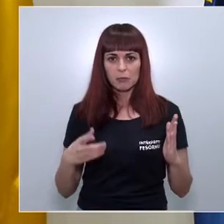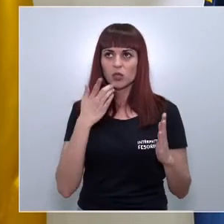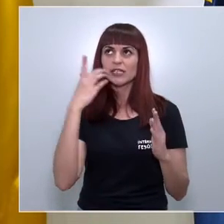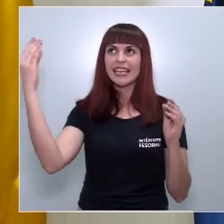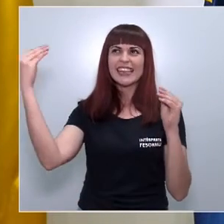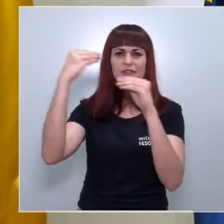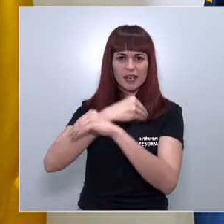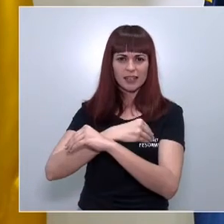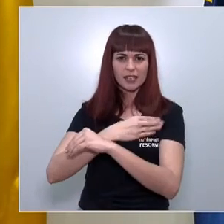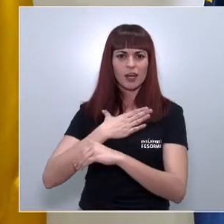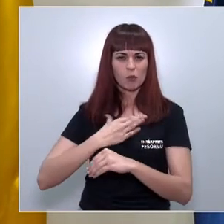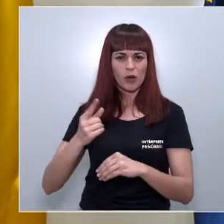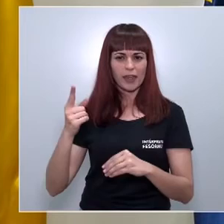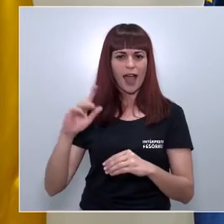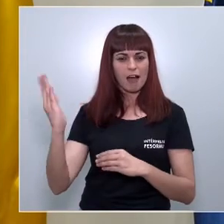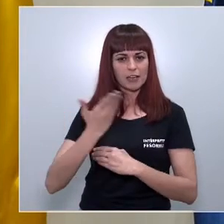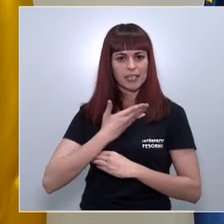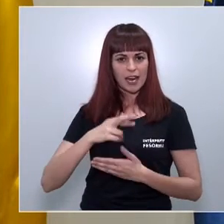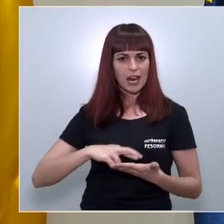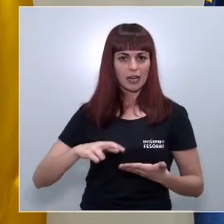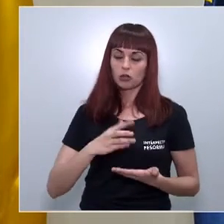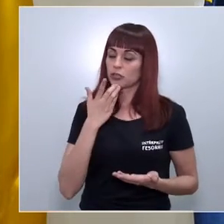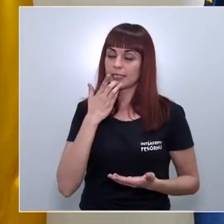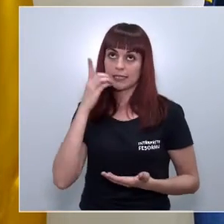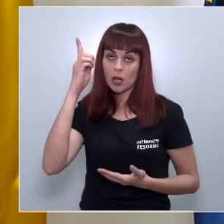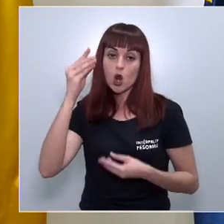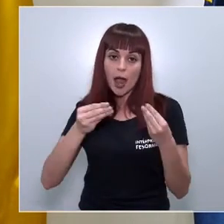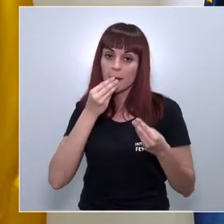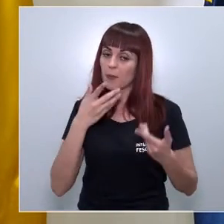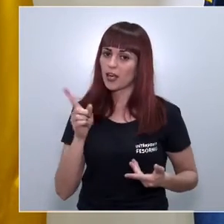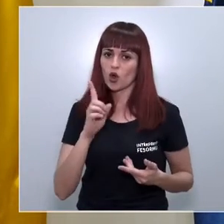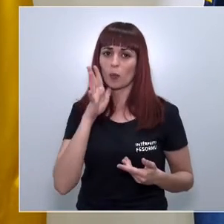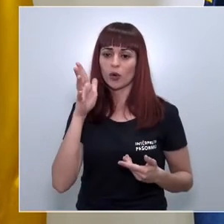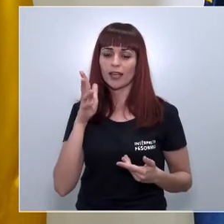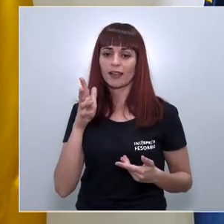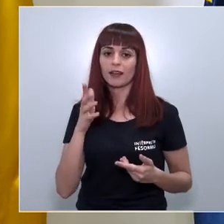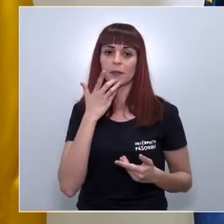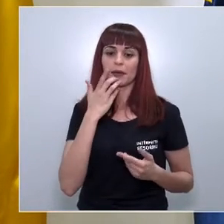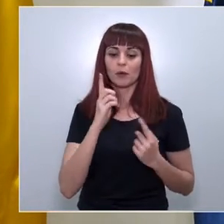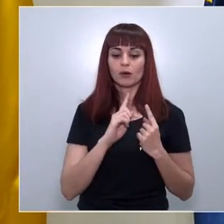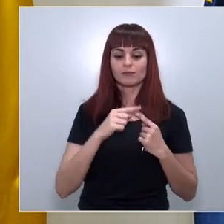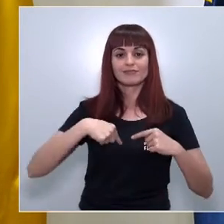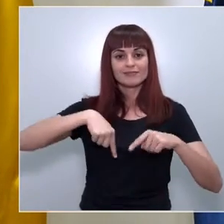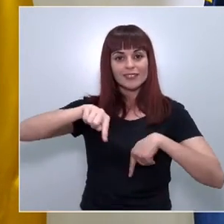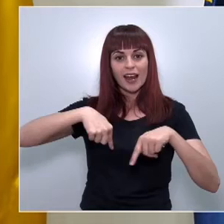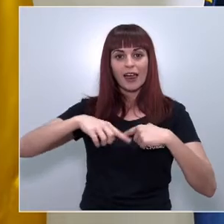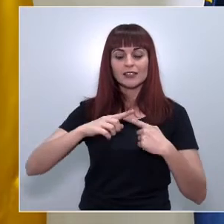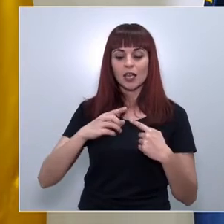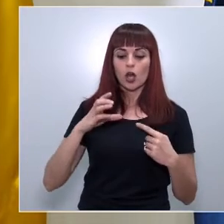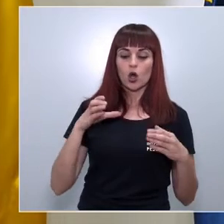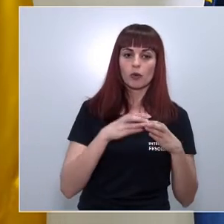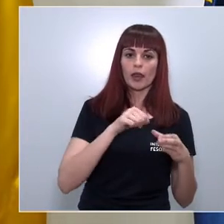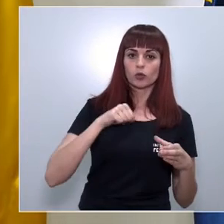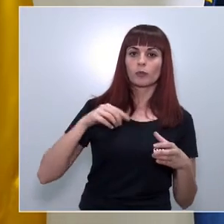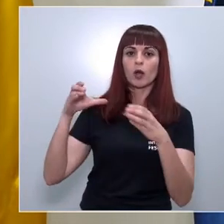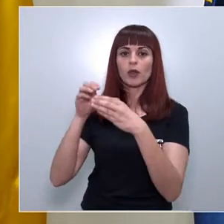en principio si lo hacen bien no no porque no está permitida el traslado entre provincias que son las unidades que hemos utilizado aquí